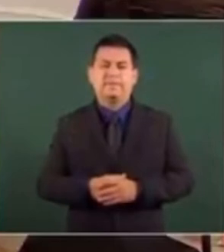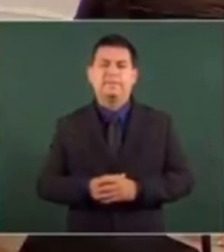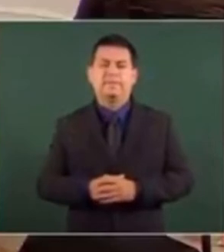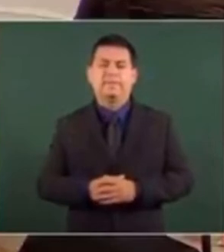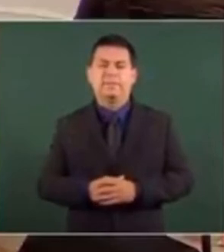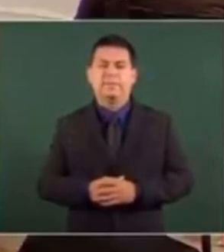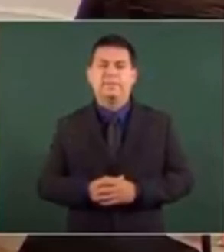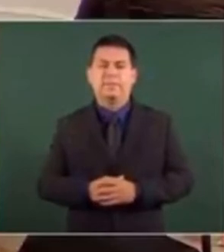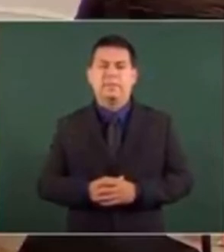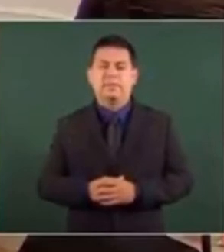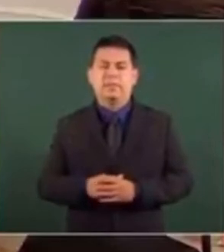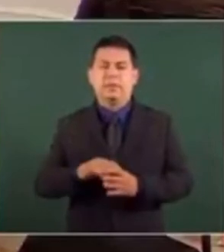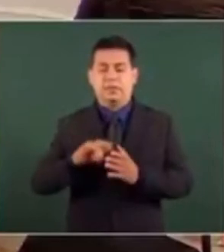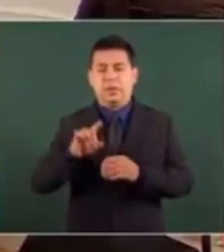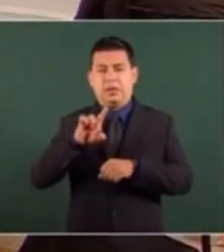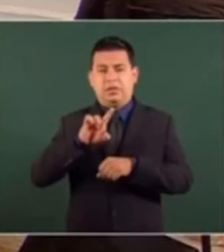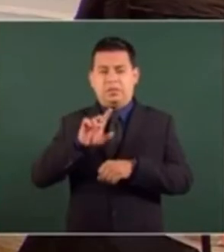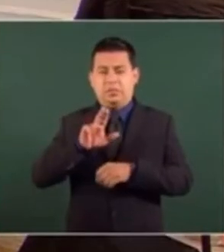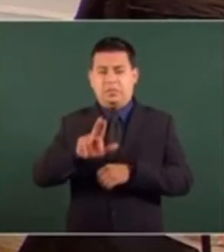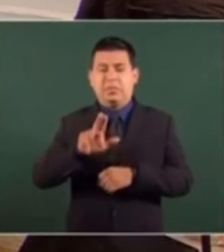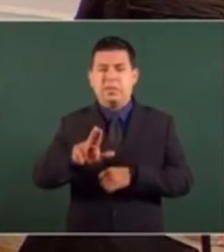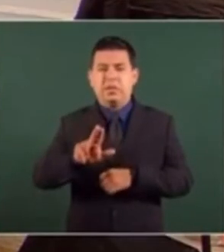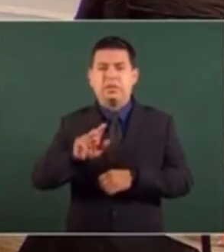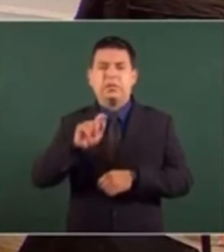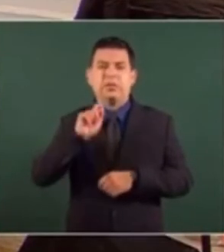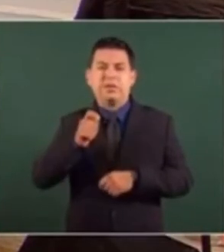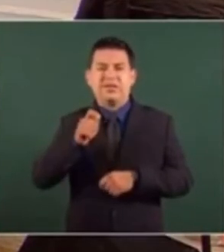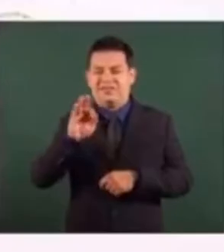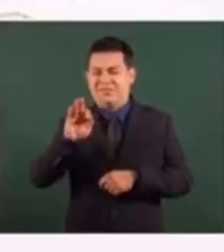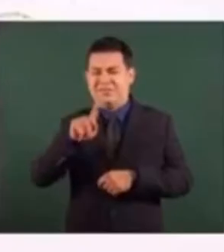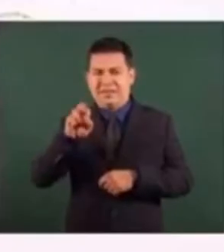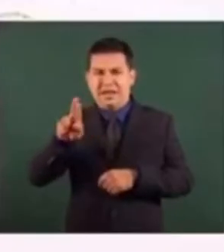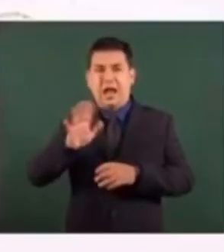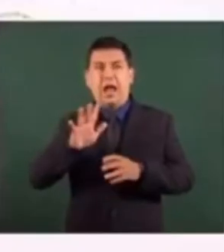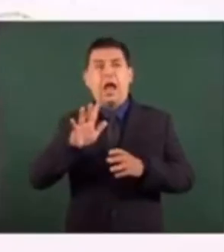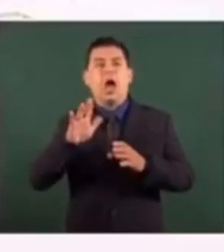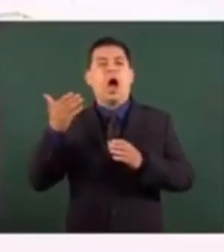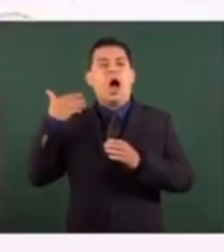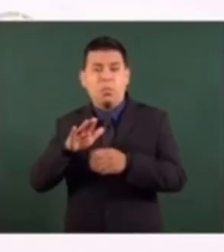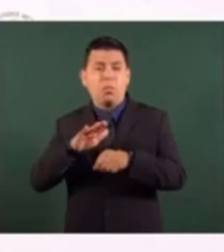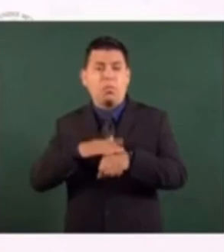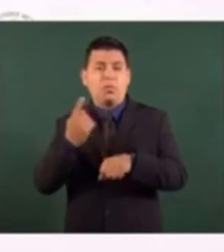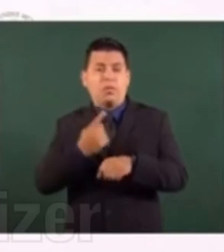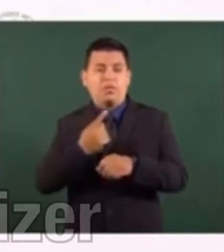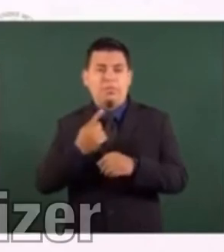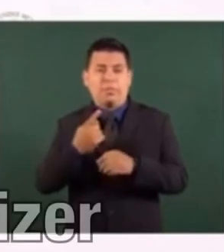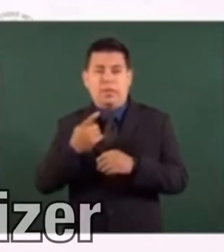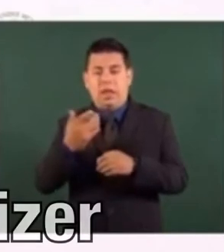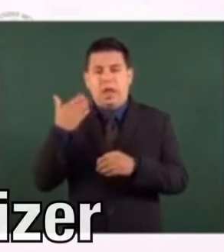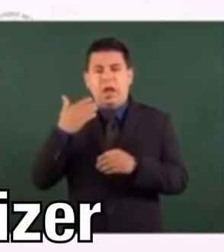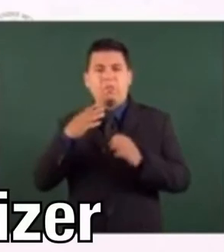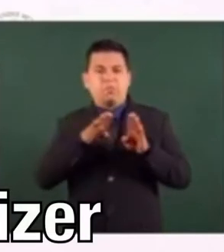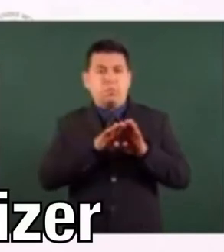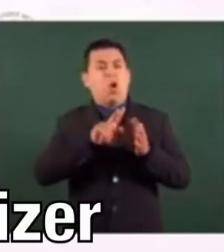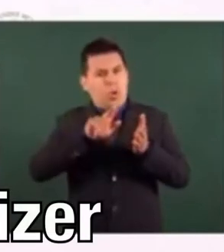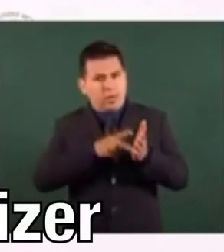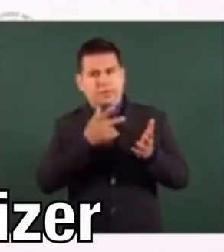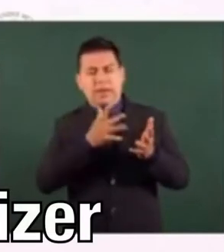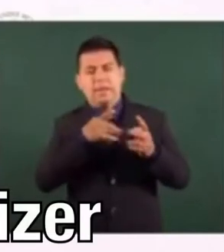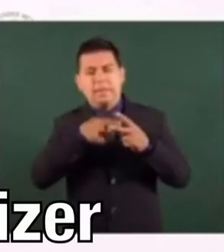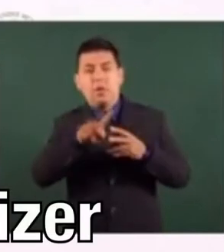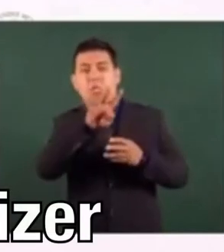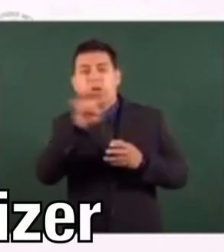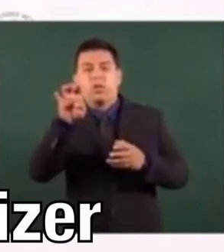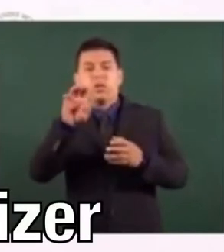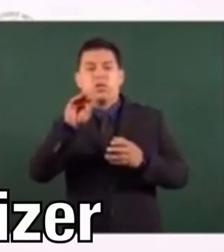se reanuda el suministro de Pfizer, que estuvo suspendido tres semanas, se reanuda con 494 mil dosis,